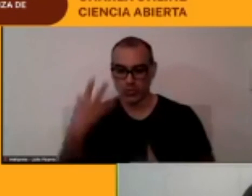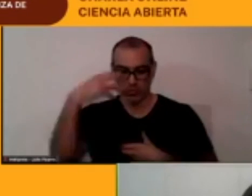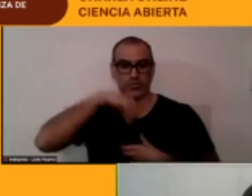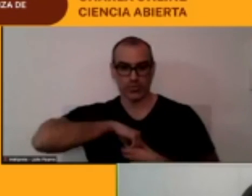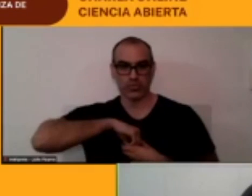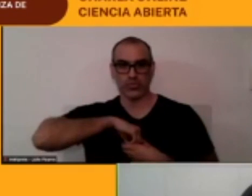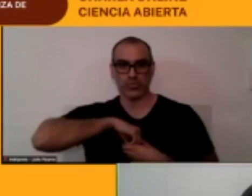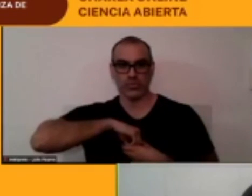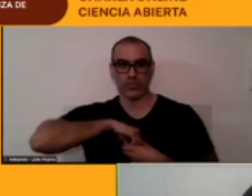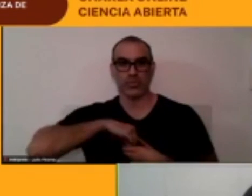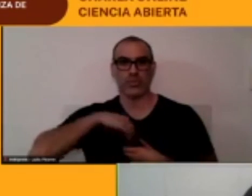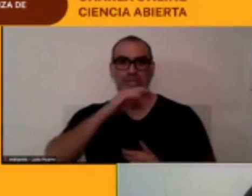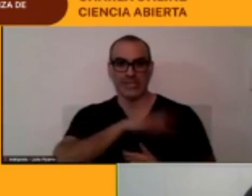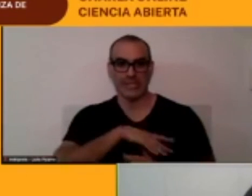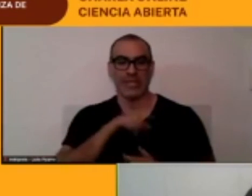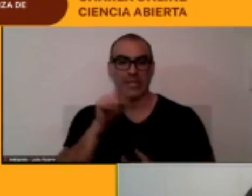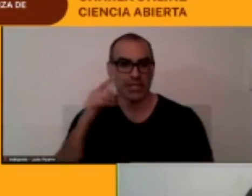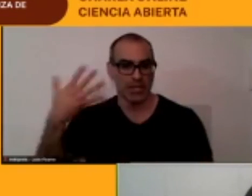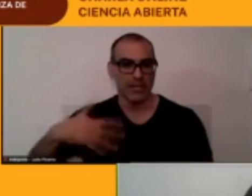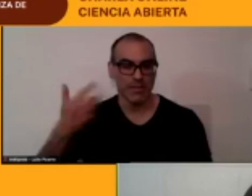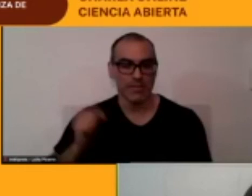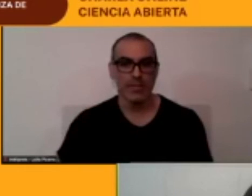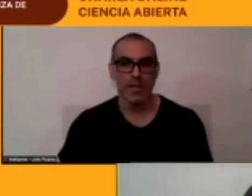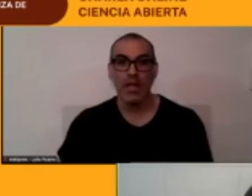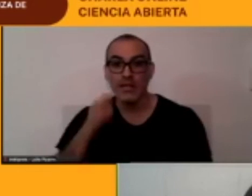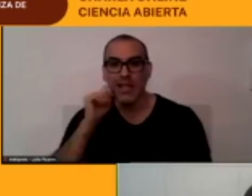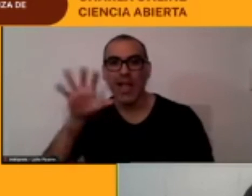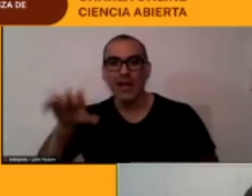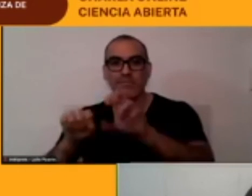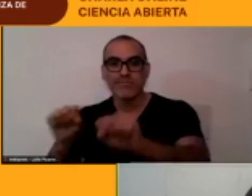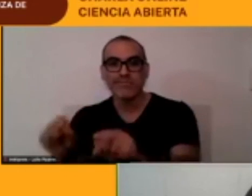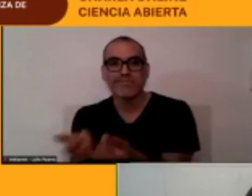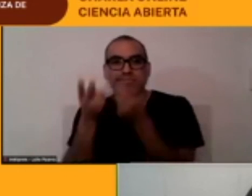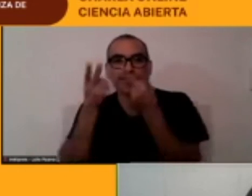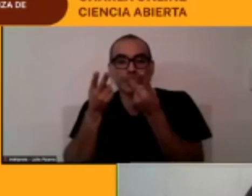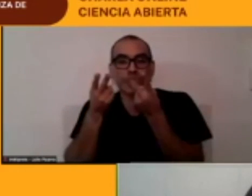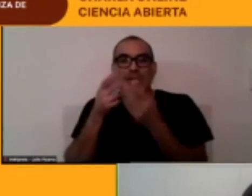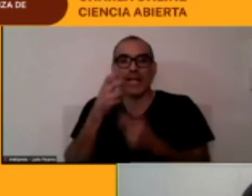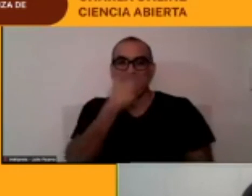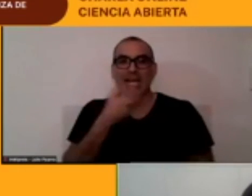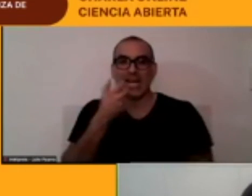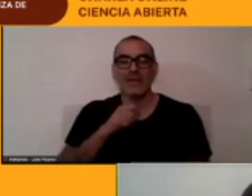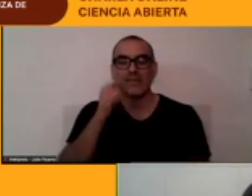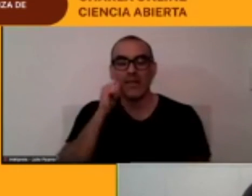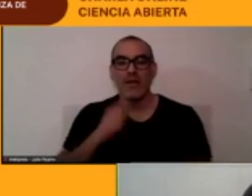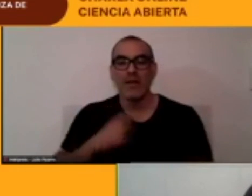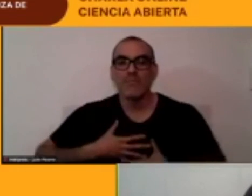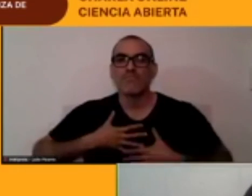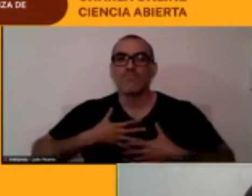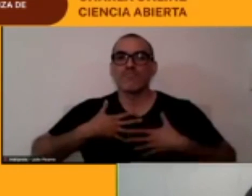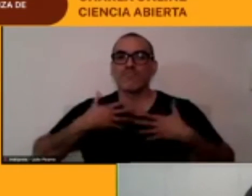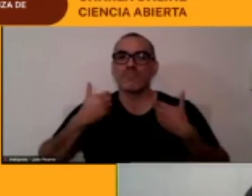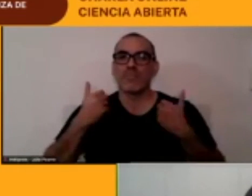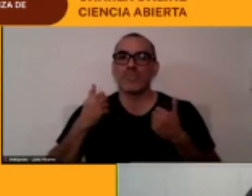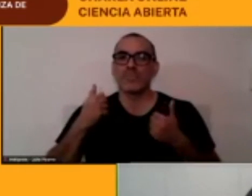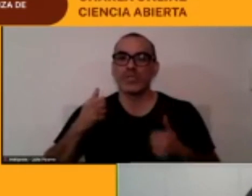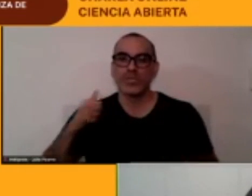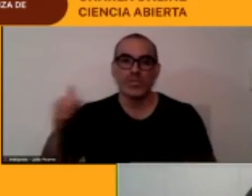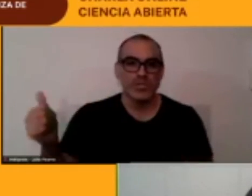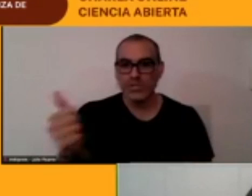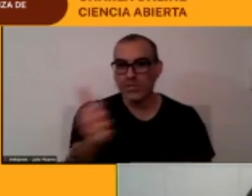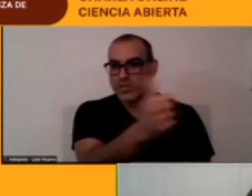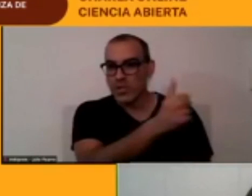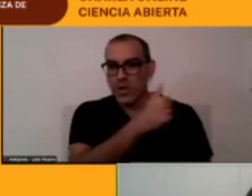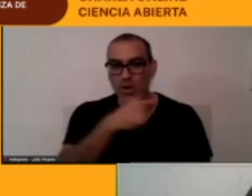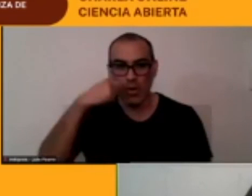chilena y el rescatar una lengua es enriquecedor para todo todo ser humano es la